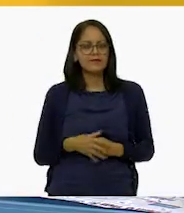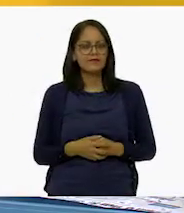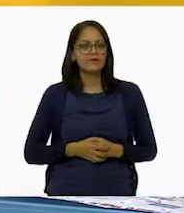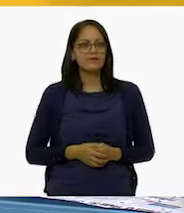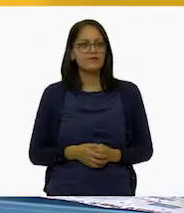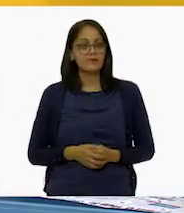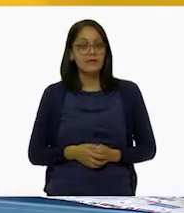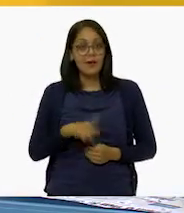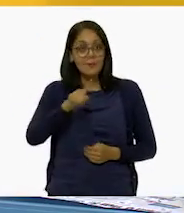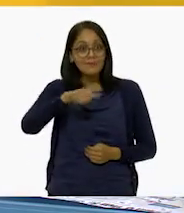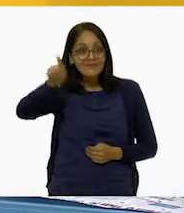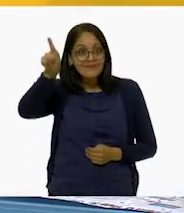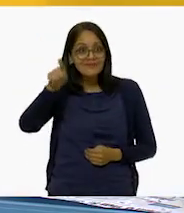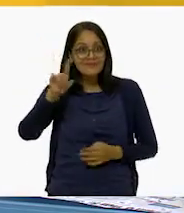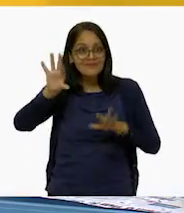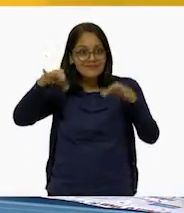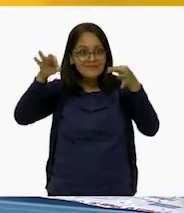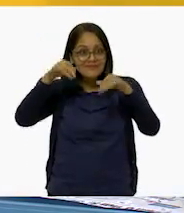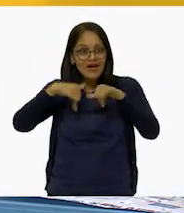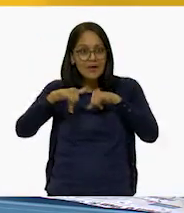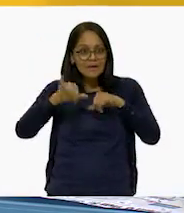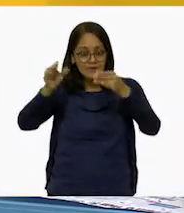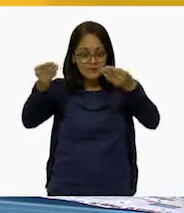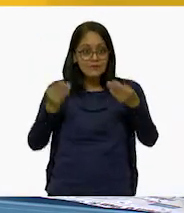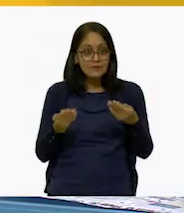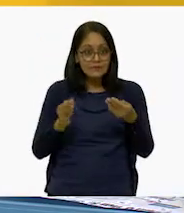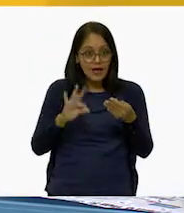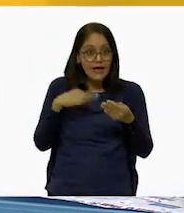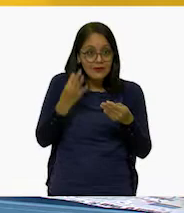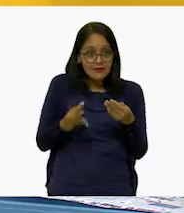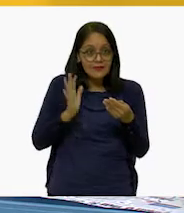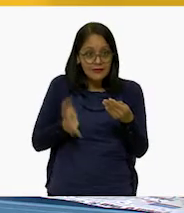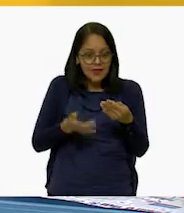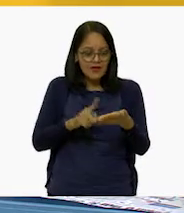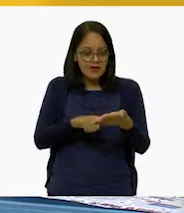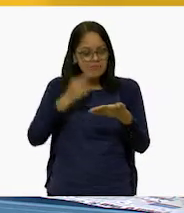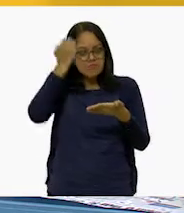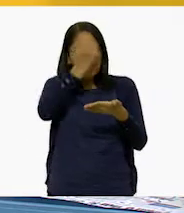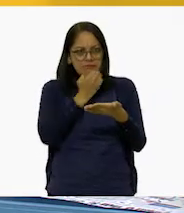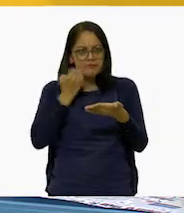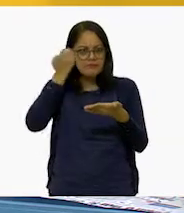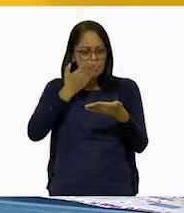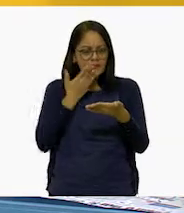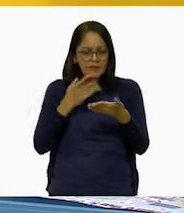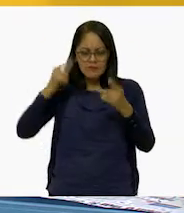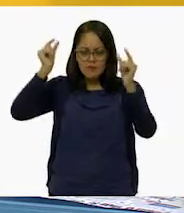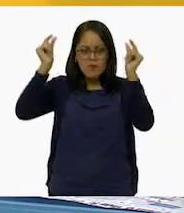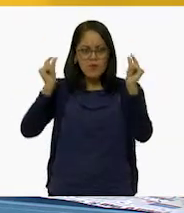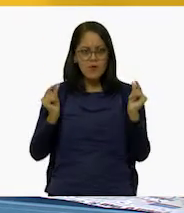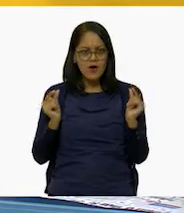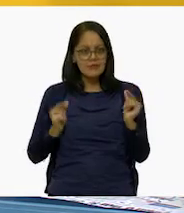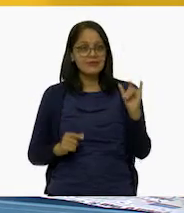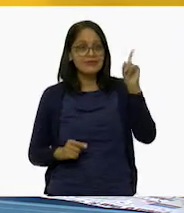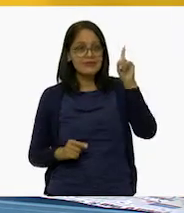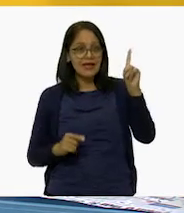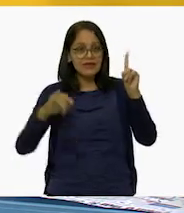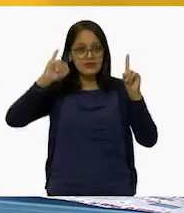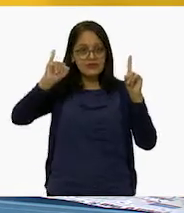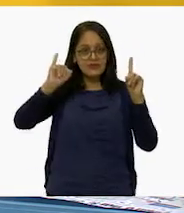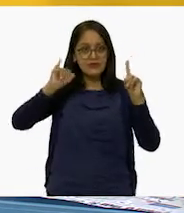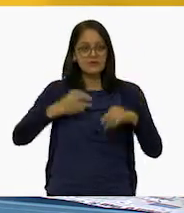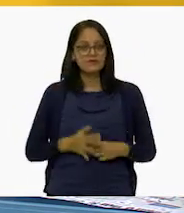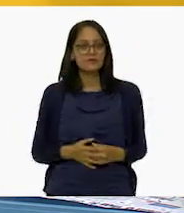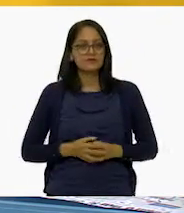¡Vayan por uno! Ya que lo tengan, examinen con atención los márgenes, derecho e izquierdo.